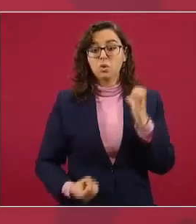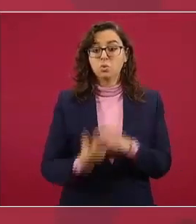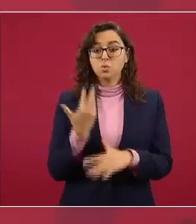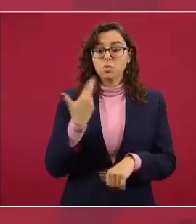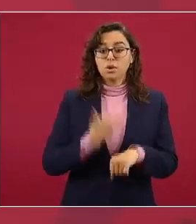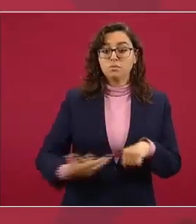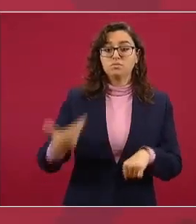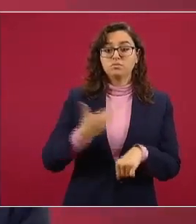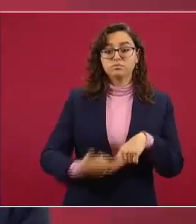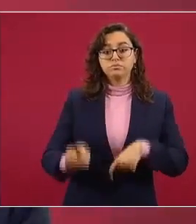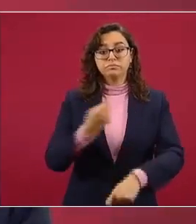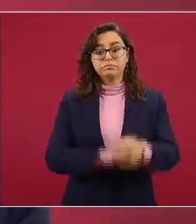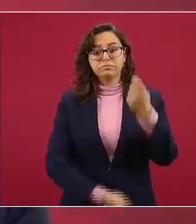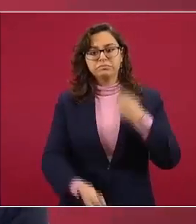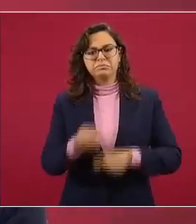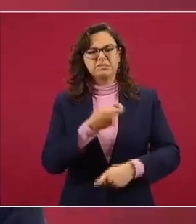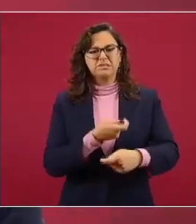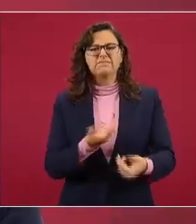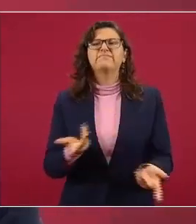está llevando a cabo,